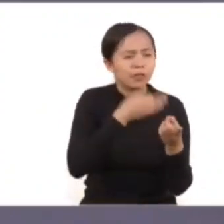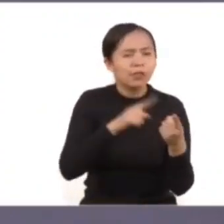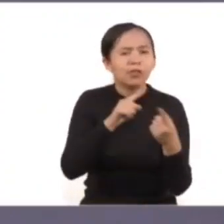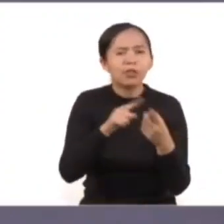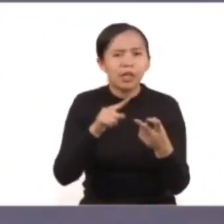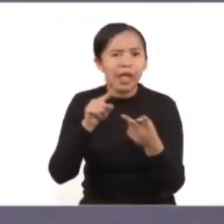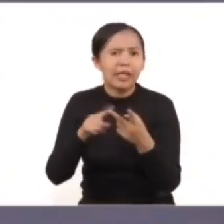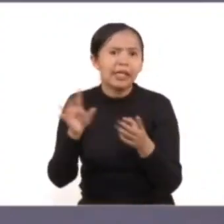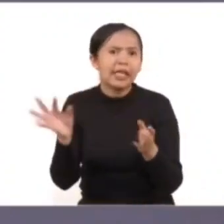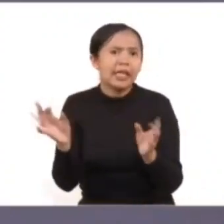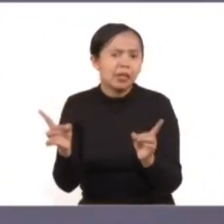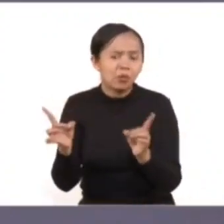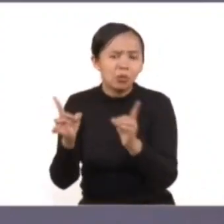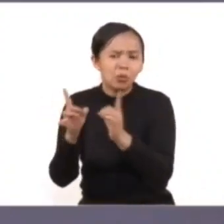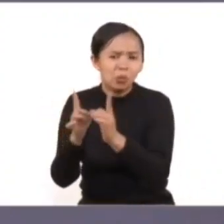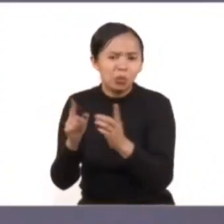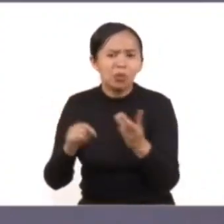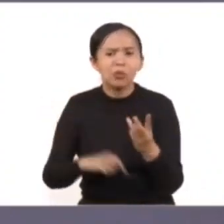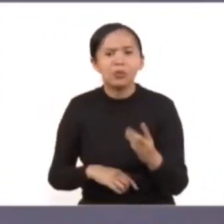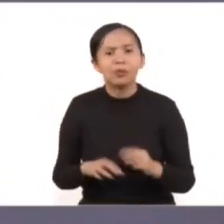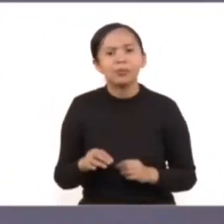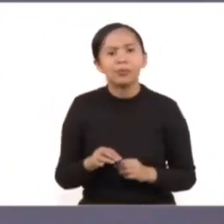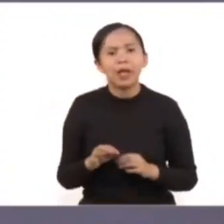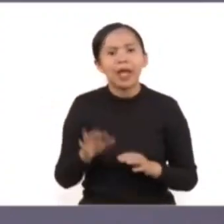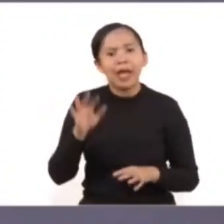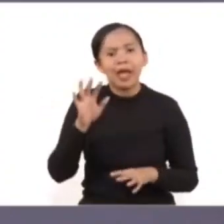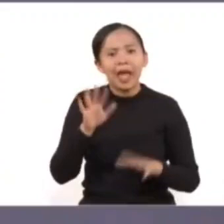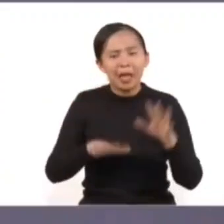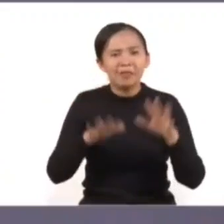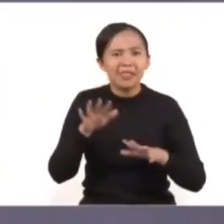encuentros, en donde las chicas